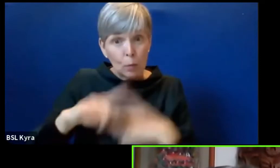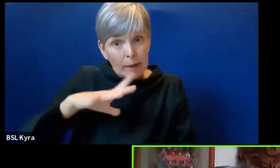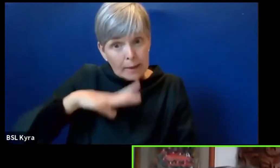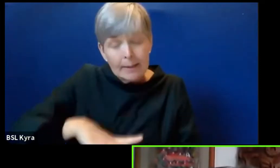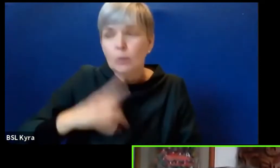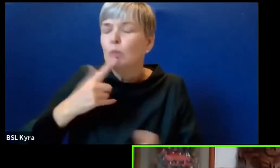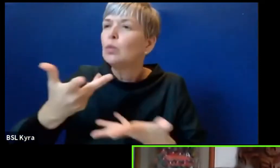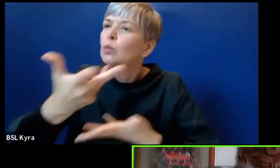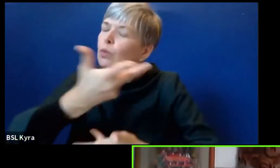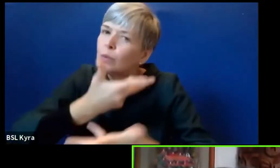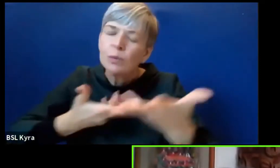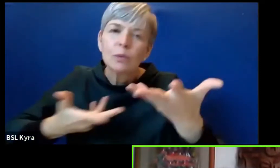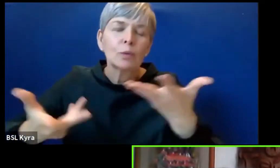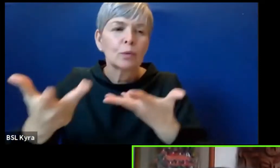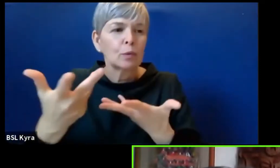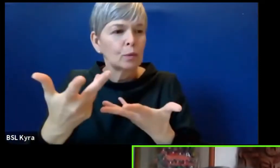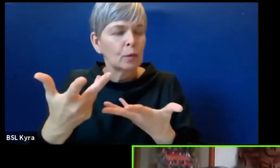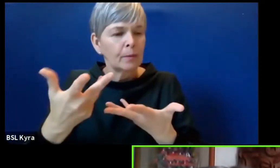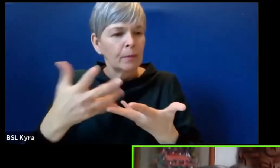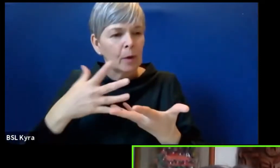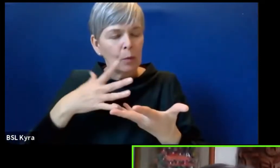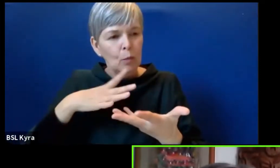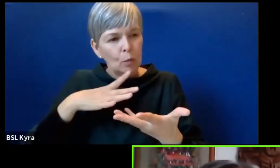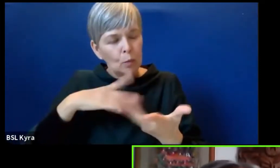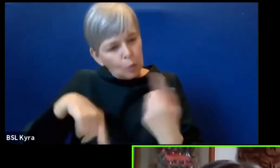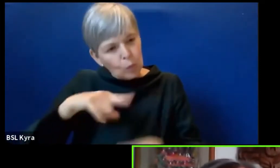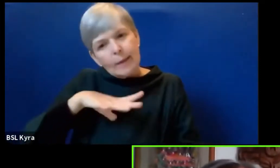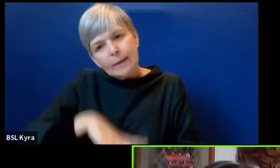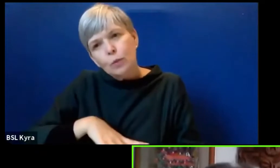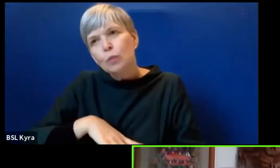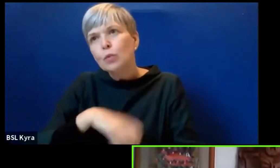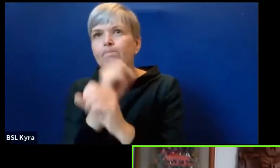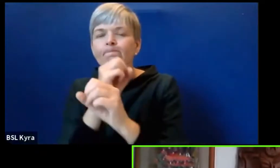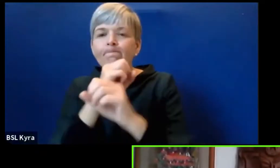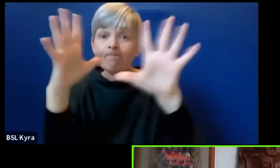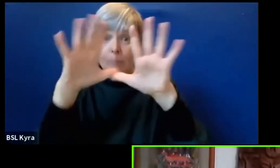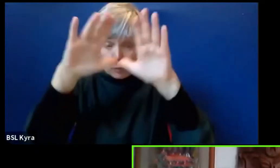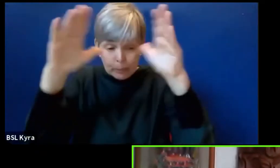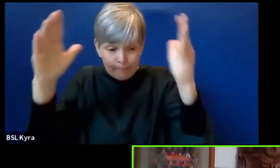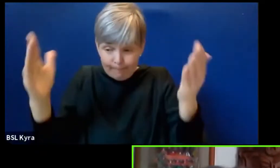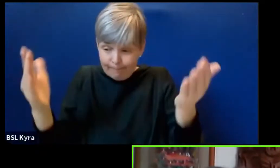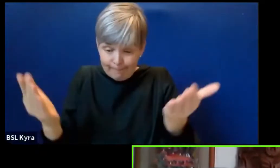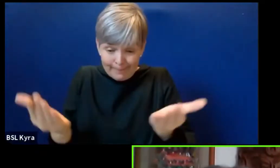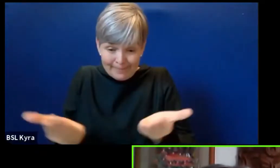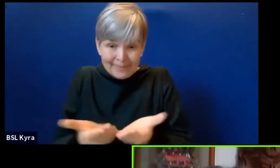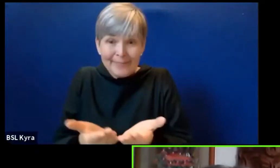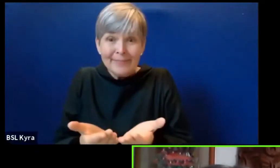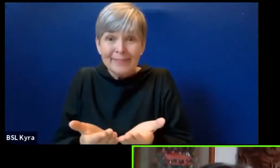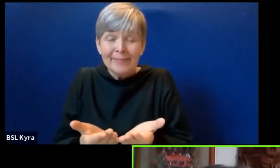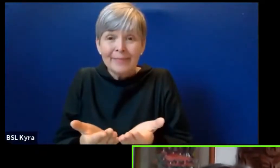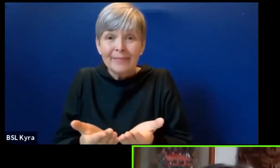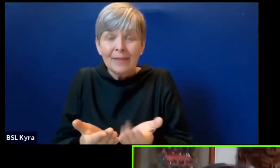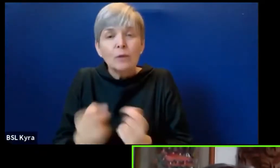verde global, considere la existencia de las desigualdades para enfrentar los